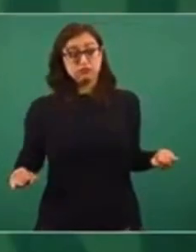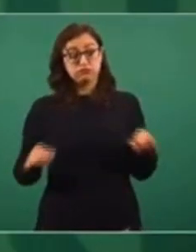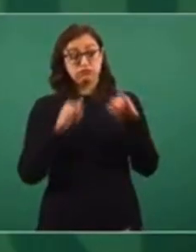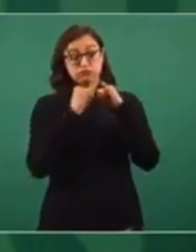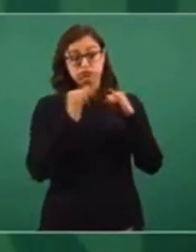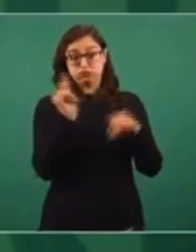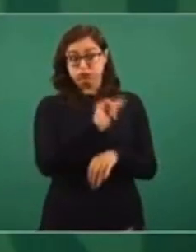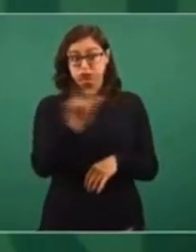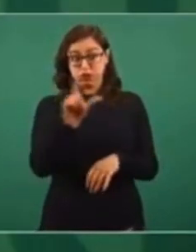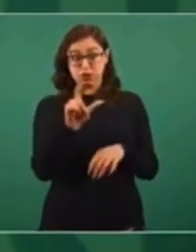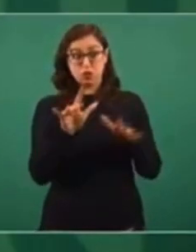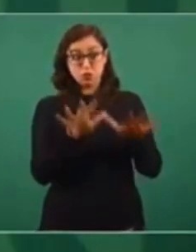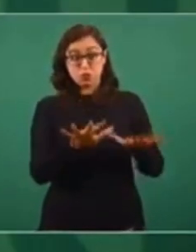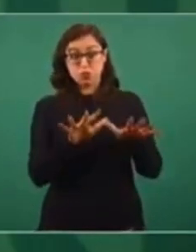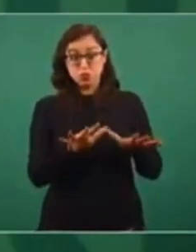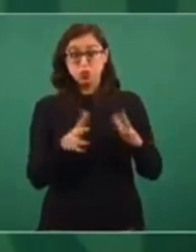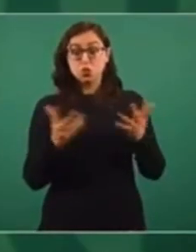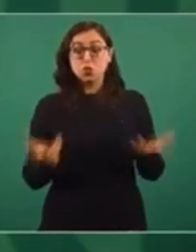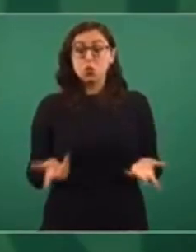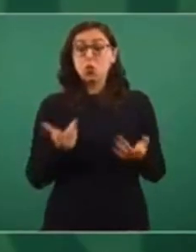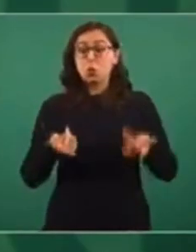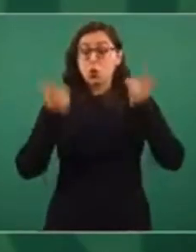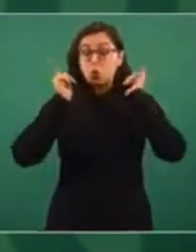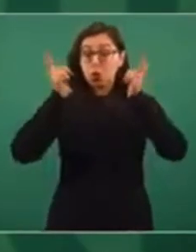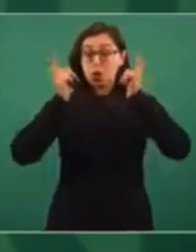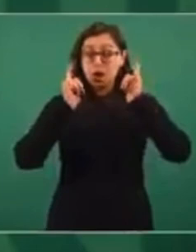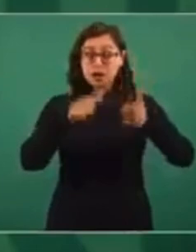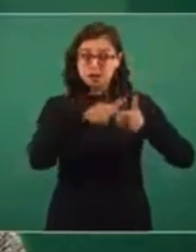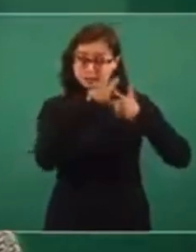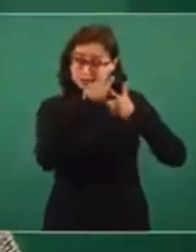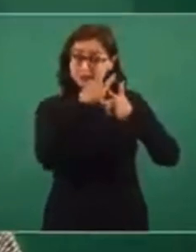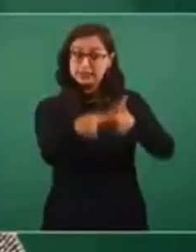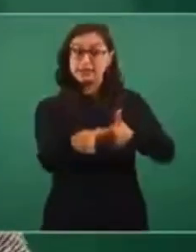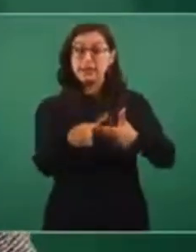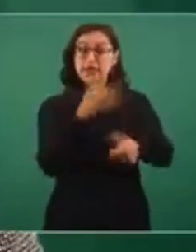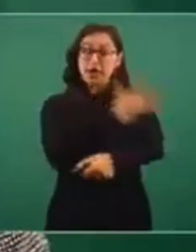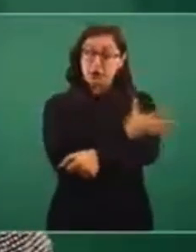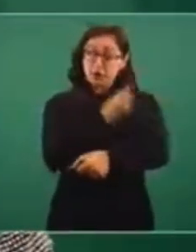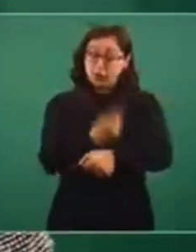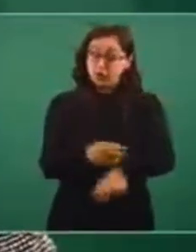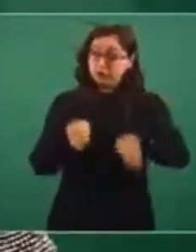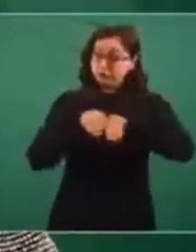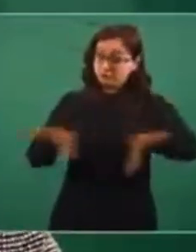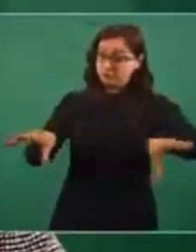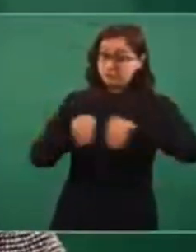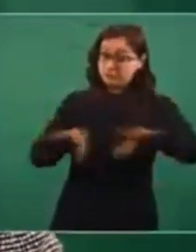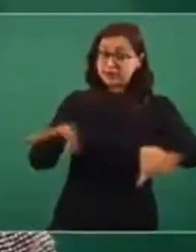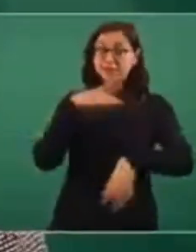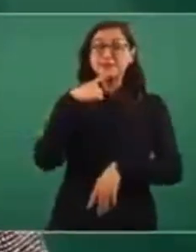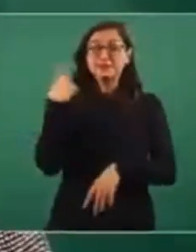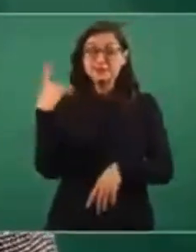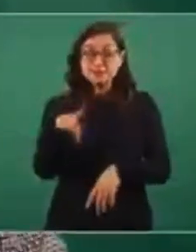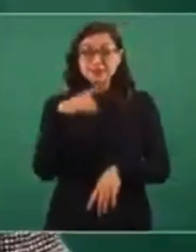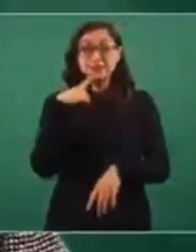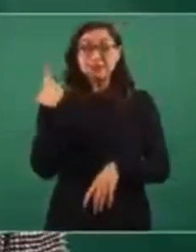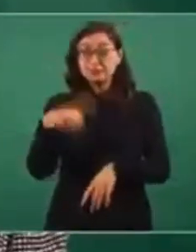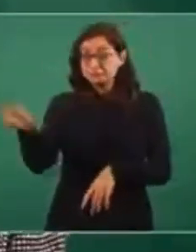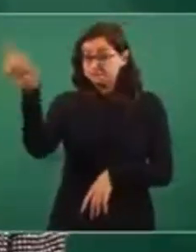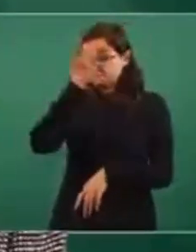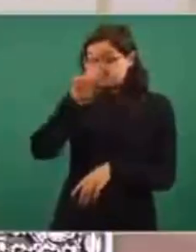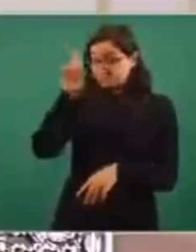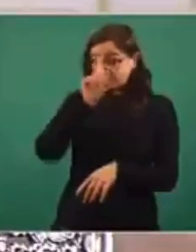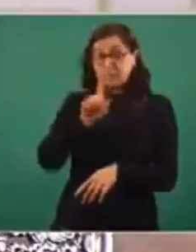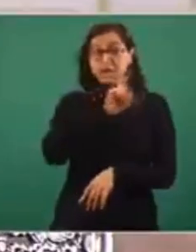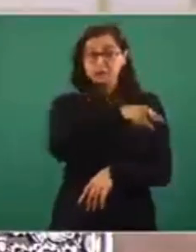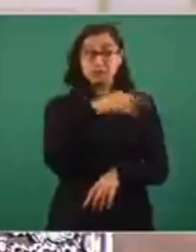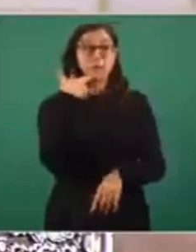siga y continúe transparentando y no ocultando información y denunciando y haciendo recomendaciones que